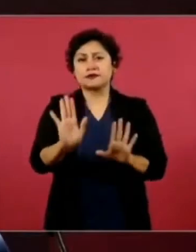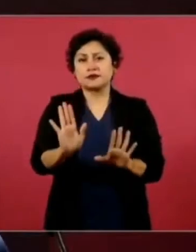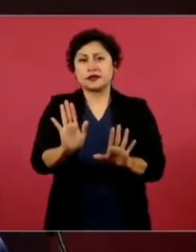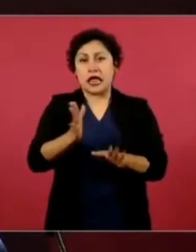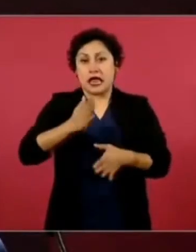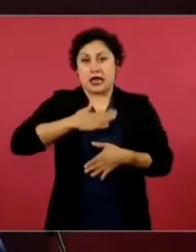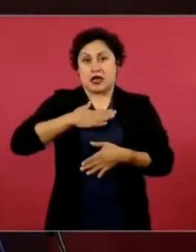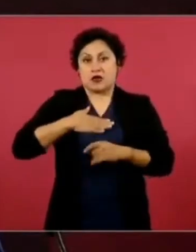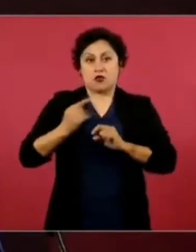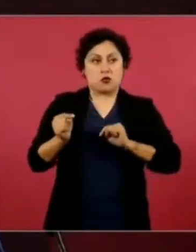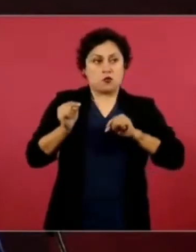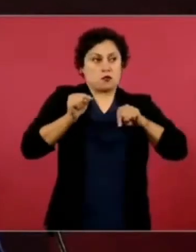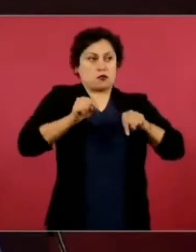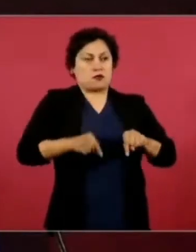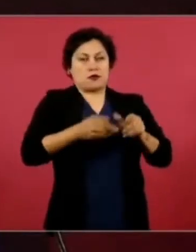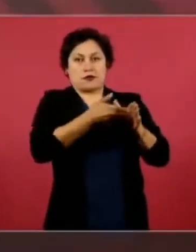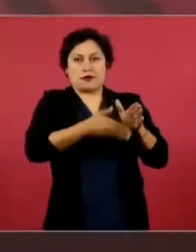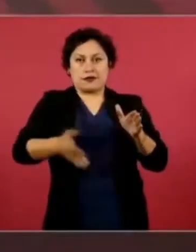distinta.